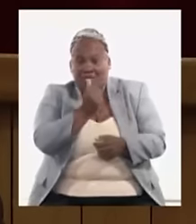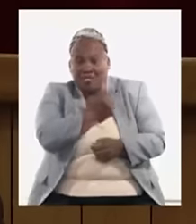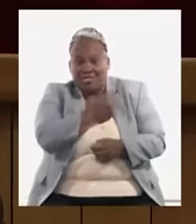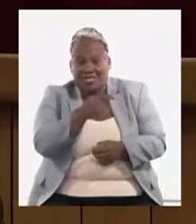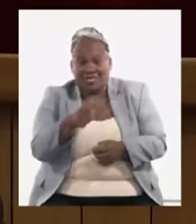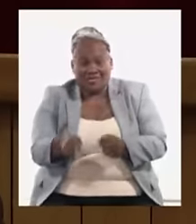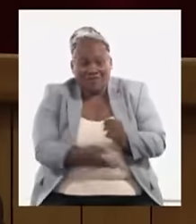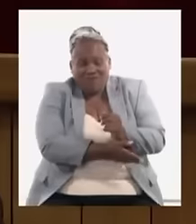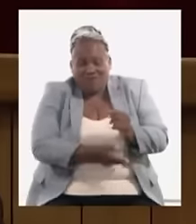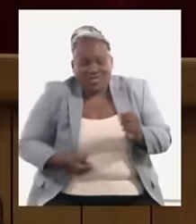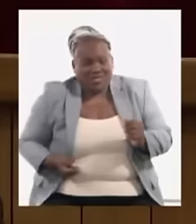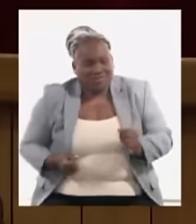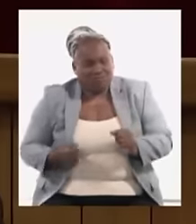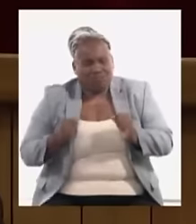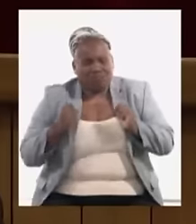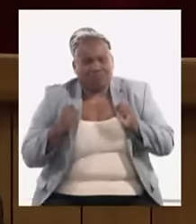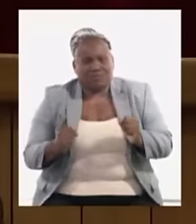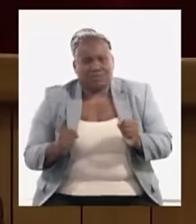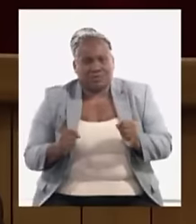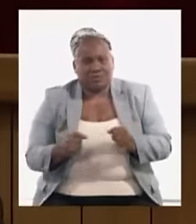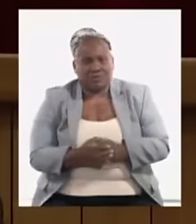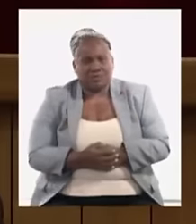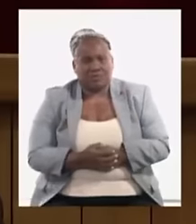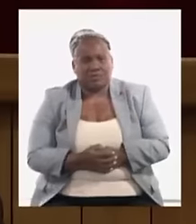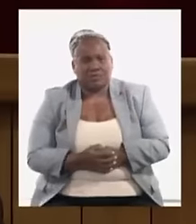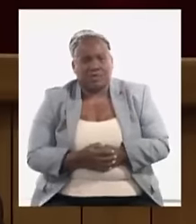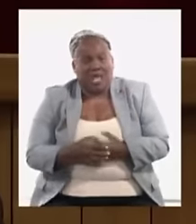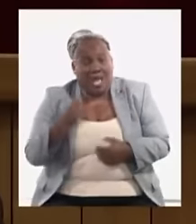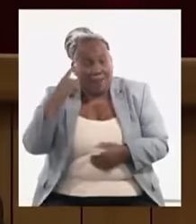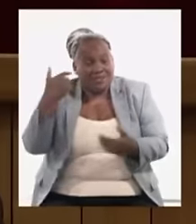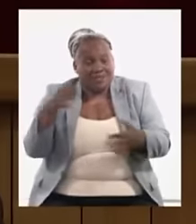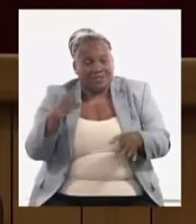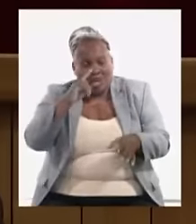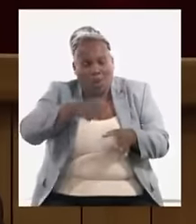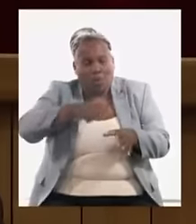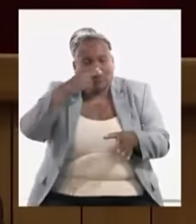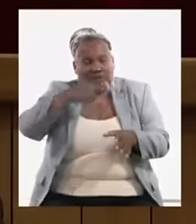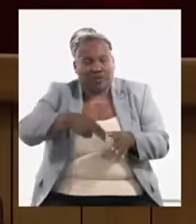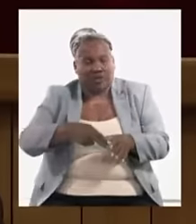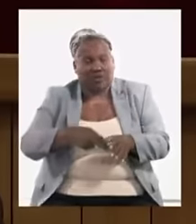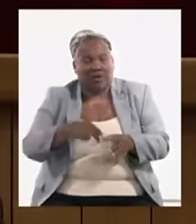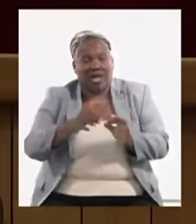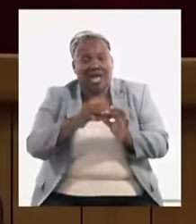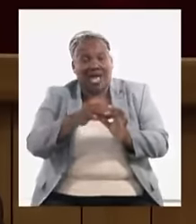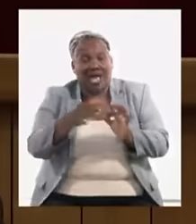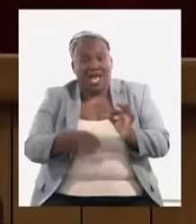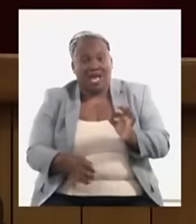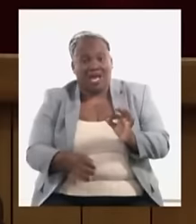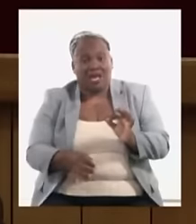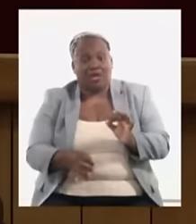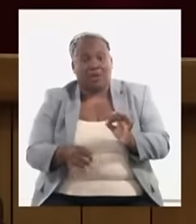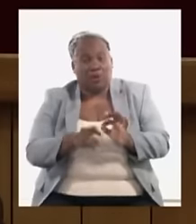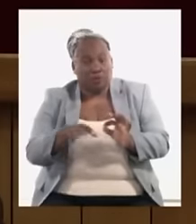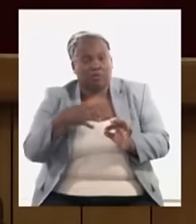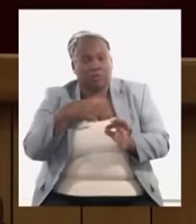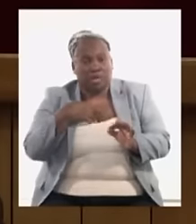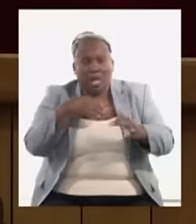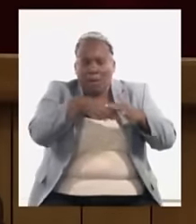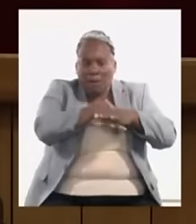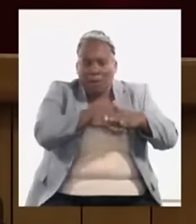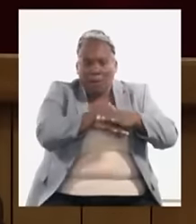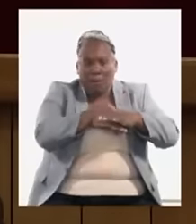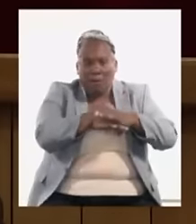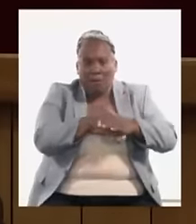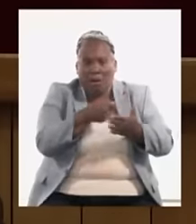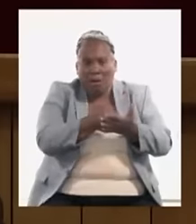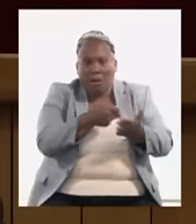haciendo un gran esfuerzo aún sin disponer de todo el combustible el mismo arroz que lo tenemos garantizado y financiado